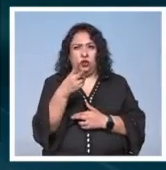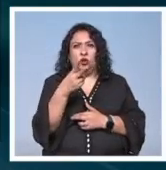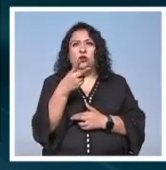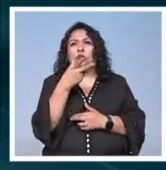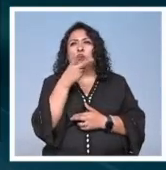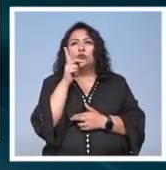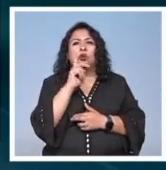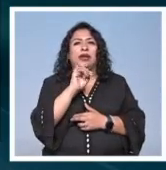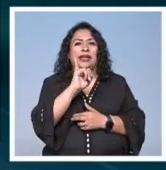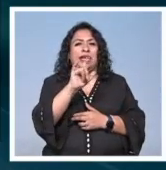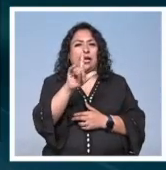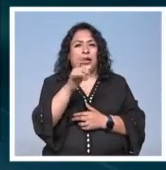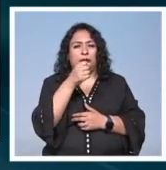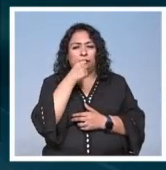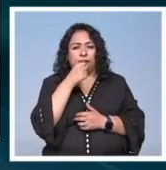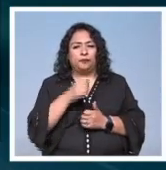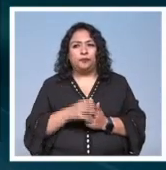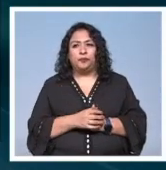Iliana Luna